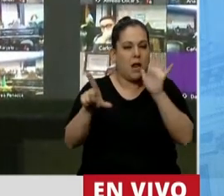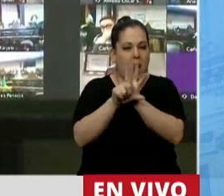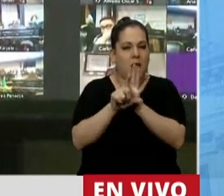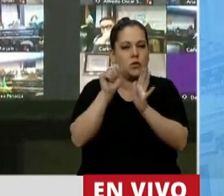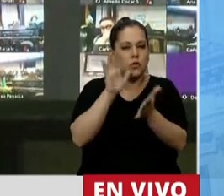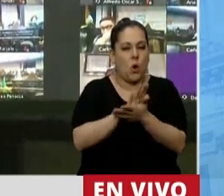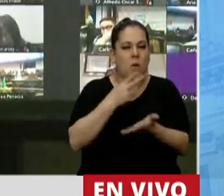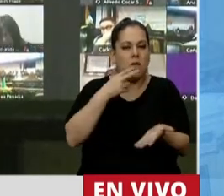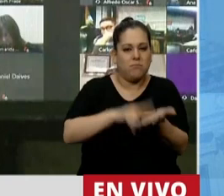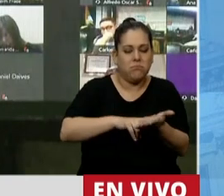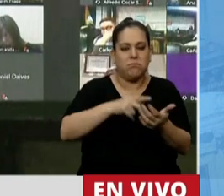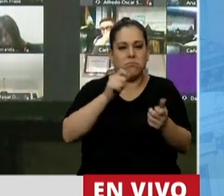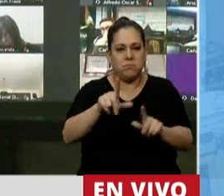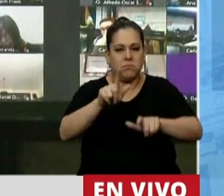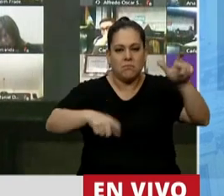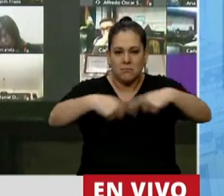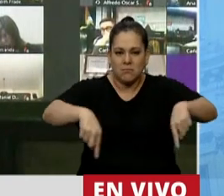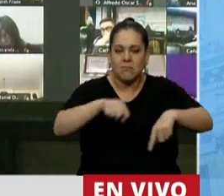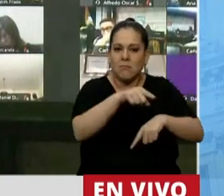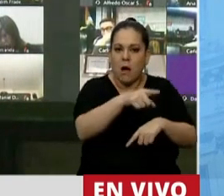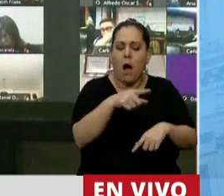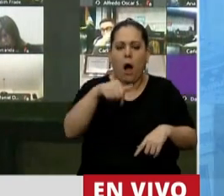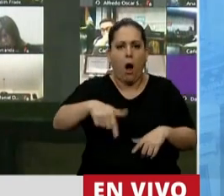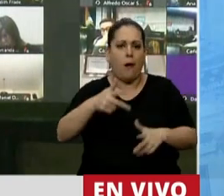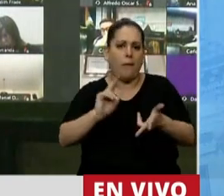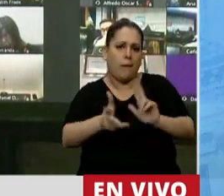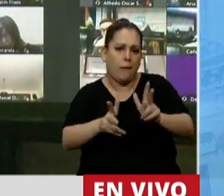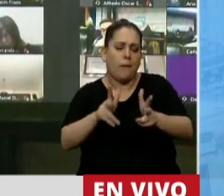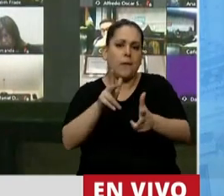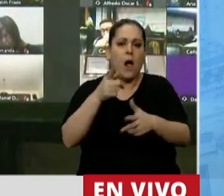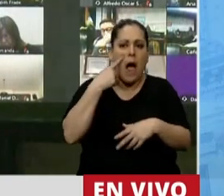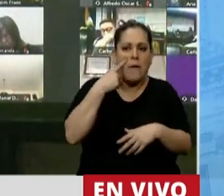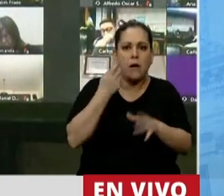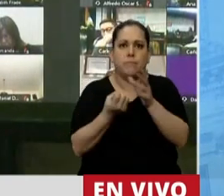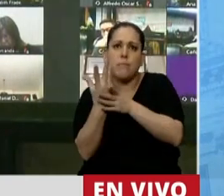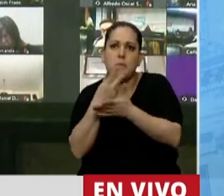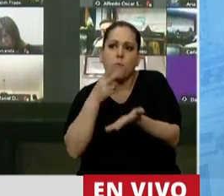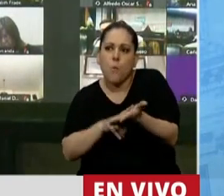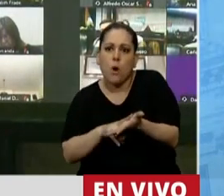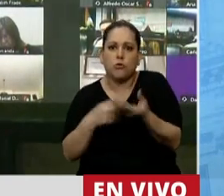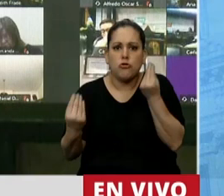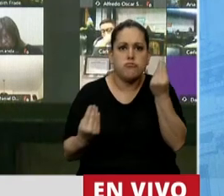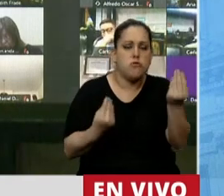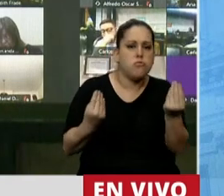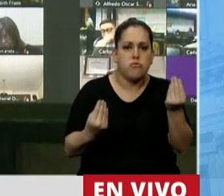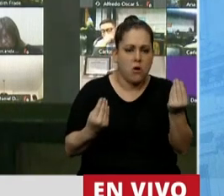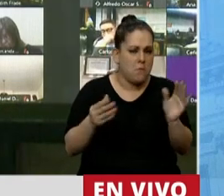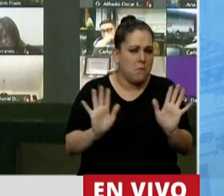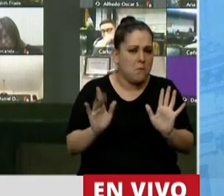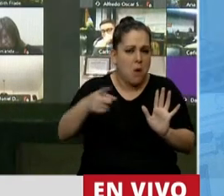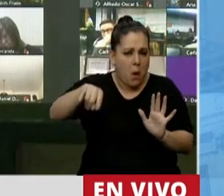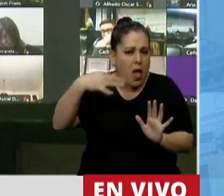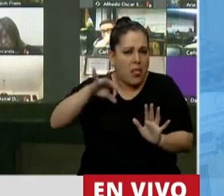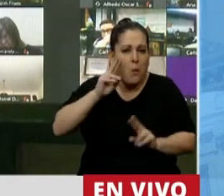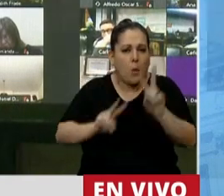dominio, y hoy nos encontramos debatiendo seguir creando impuestos, en lugar de ir a buscar la plata de